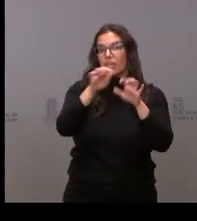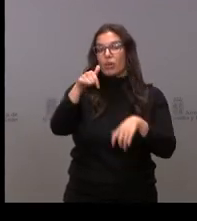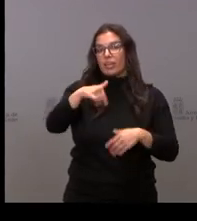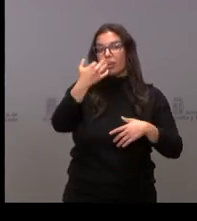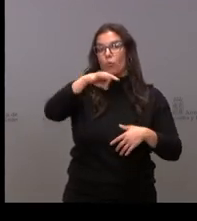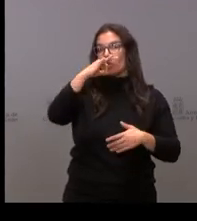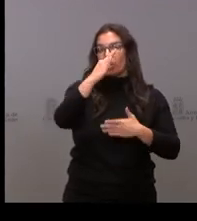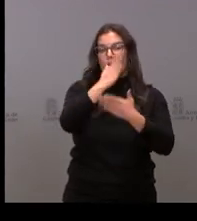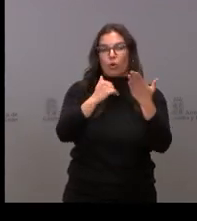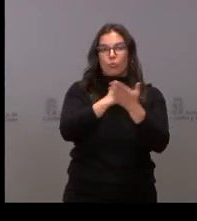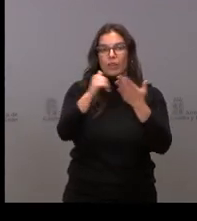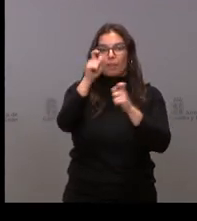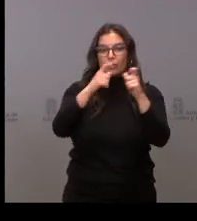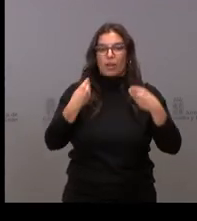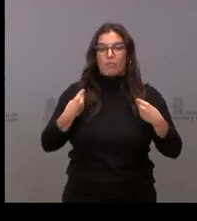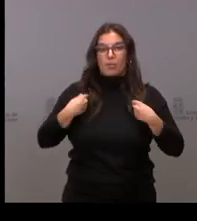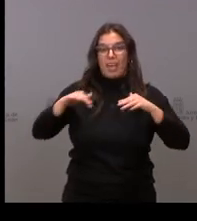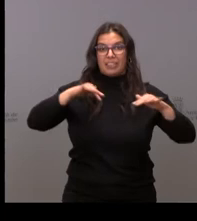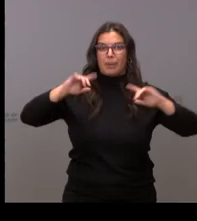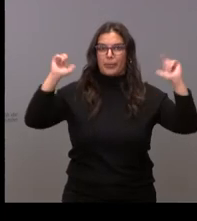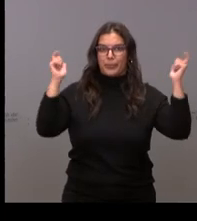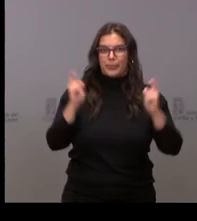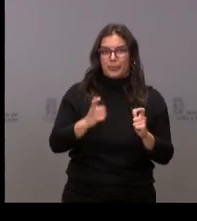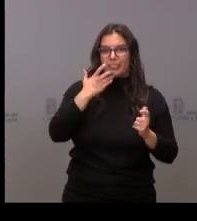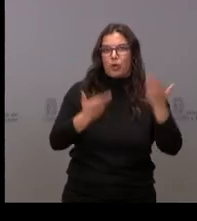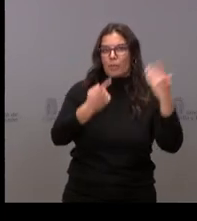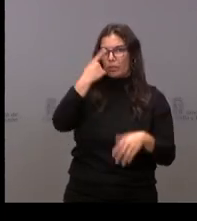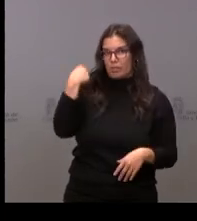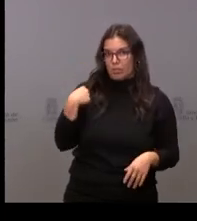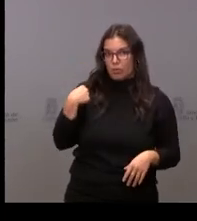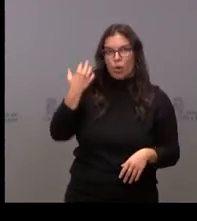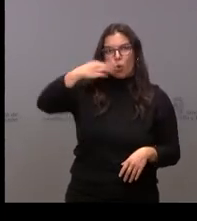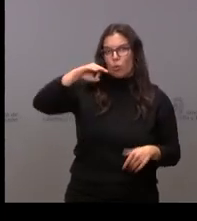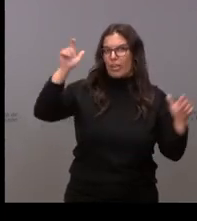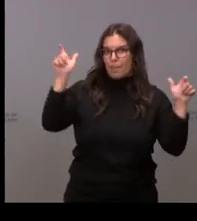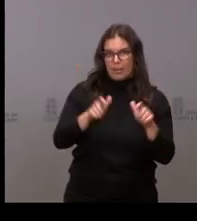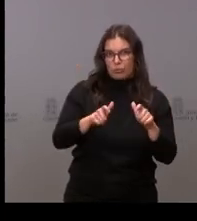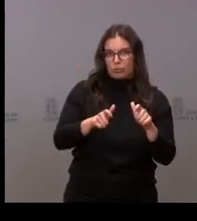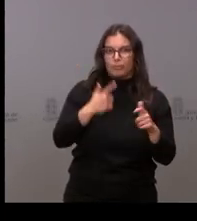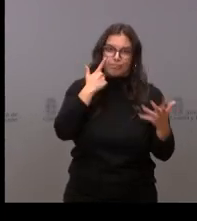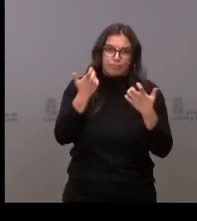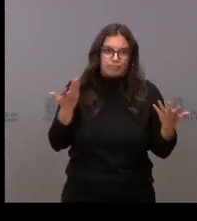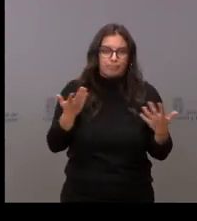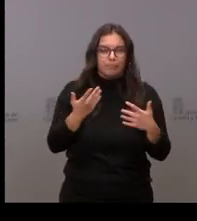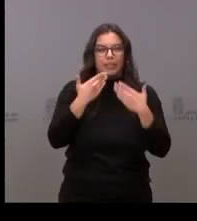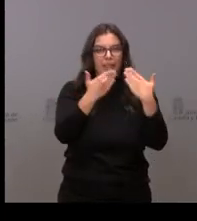comunidad en la que ha bajado la población activa con respecto al año anterior, que es un dato que puede ser significativo. Gracias.